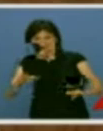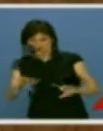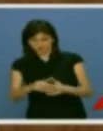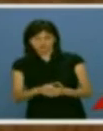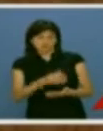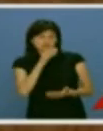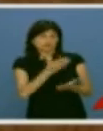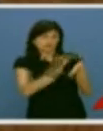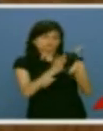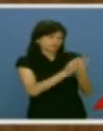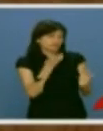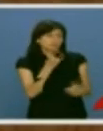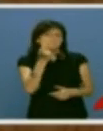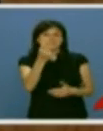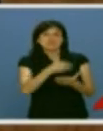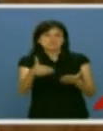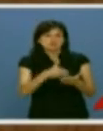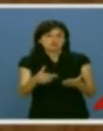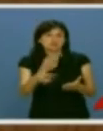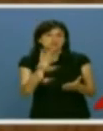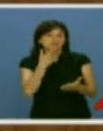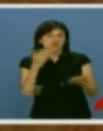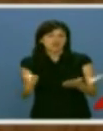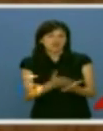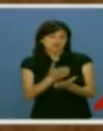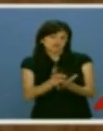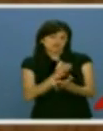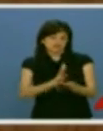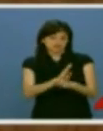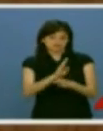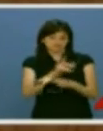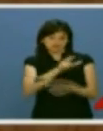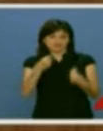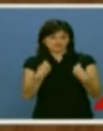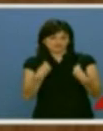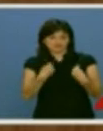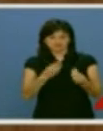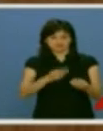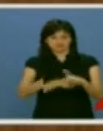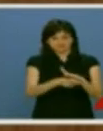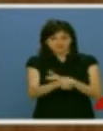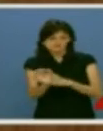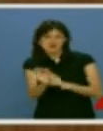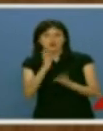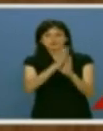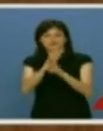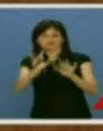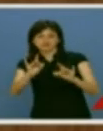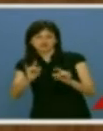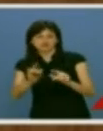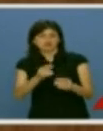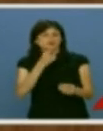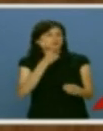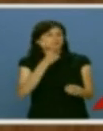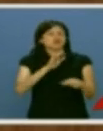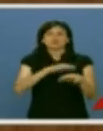Por eso le pido que no hable mucho de los mil millones que llevan invertidos en su agenda para la población. Como le pido que dejen de lanzar la pelota de la ordenación del territorio al tejado de